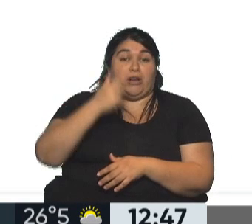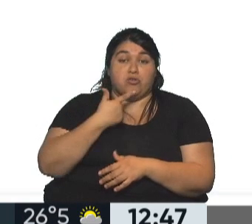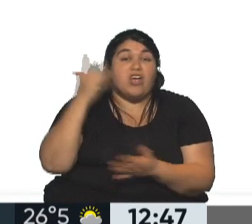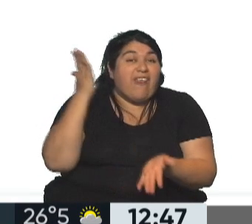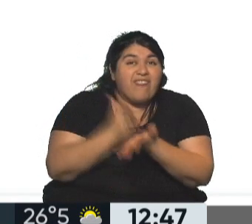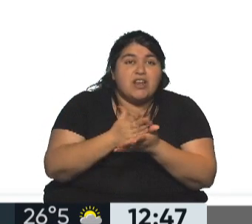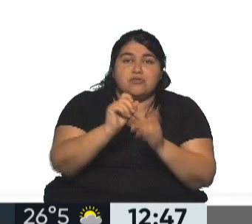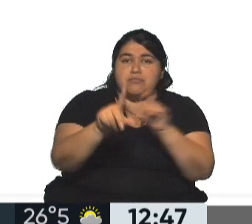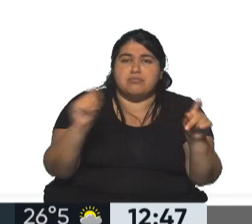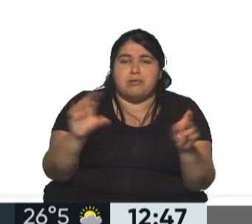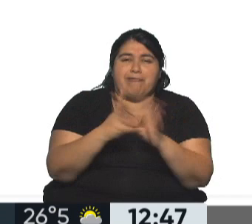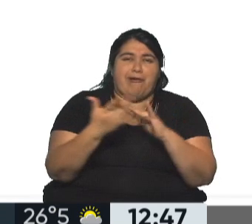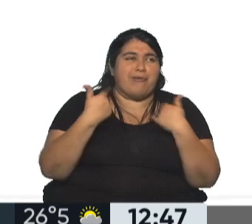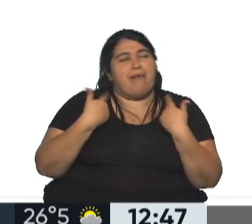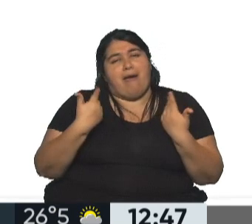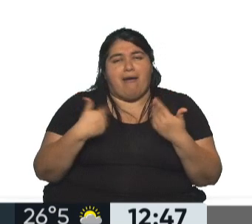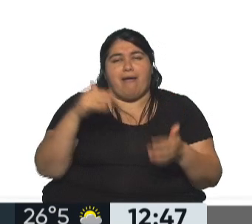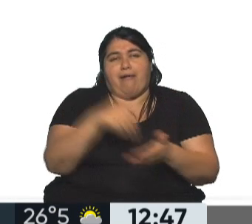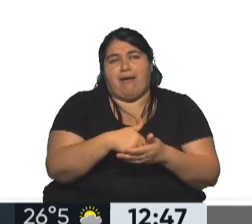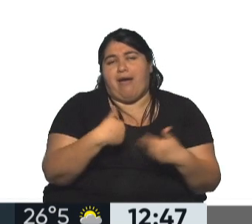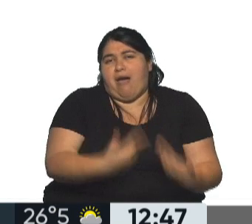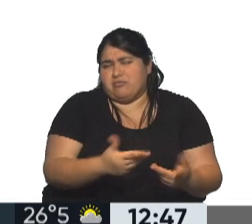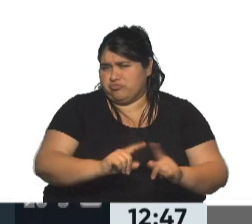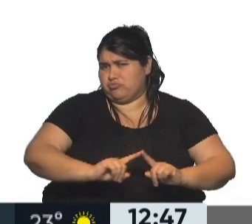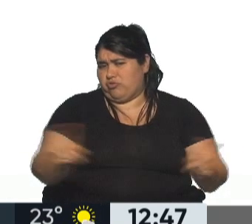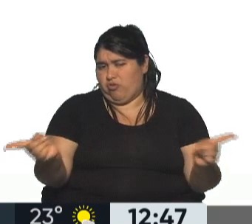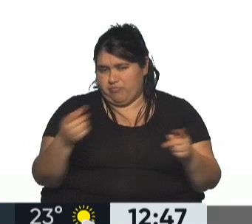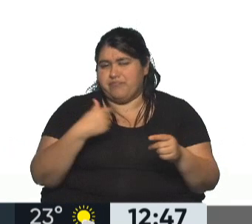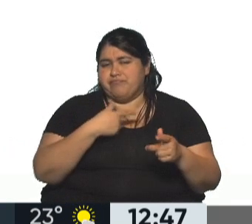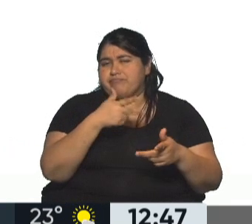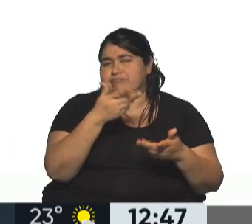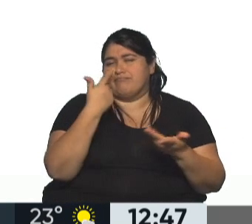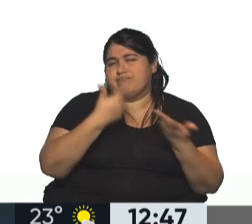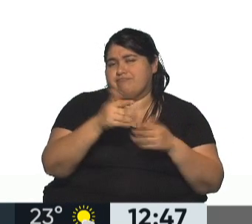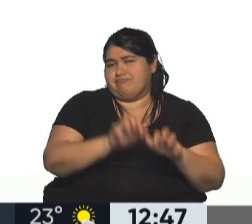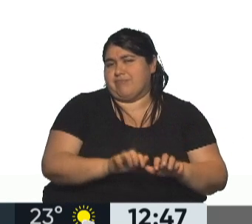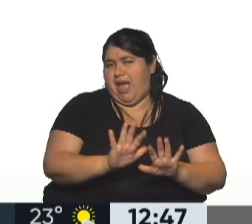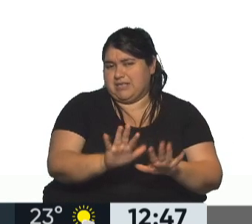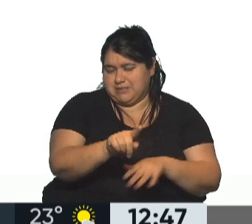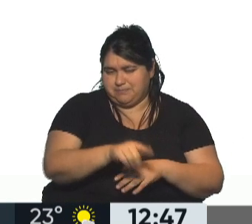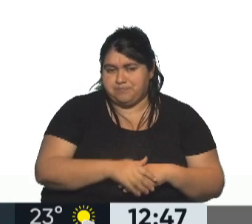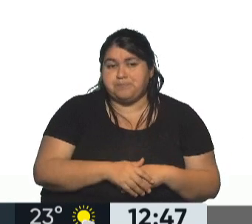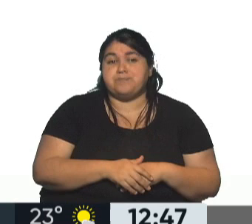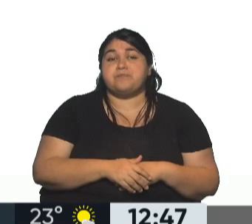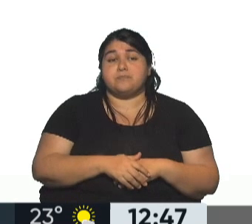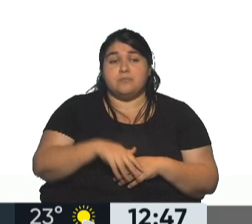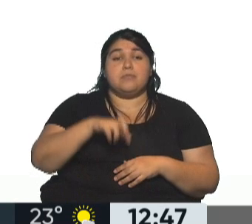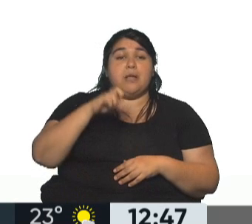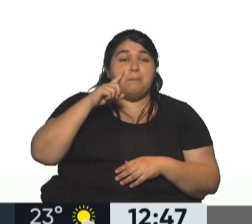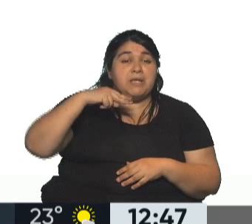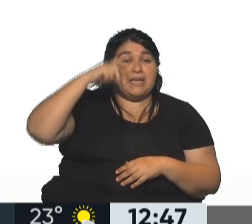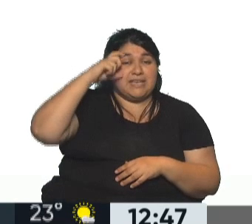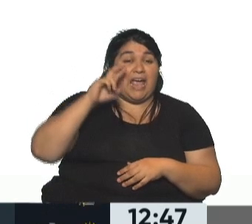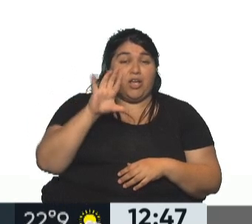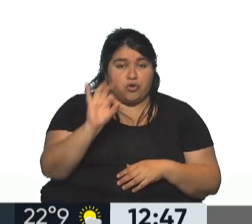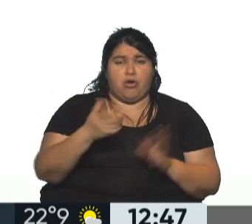tenés, no te regales. Así compartía también uno de los jóvenes talentosos que tienen muchos seguidores, claro que sí. Claudia Piñeiro decía, si